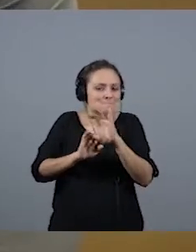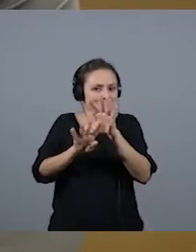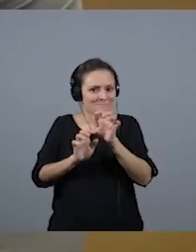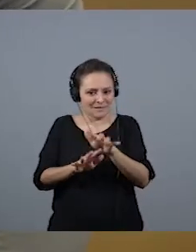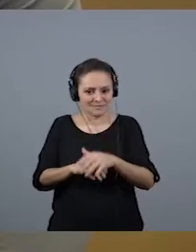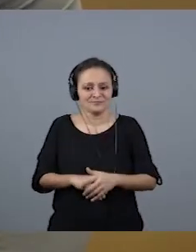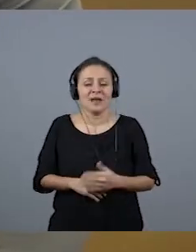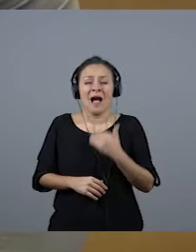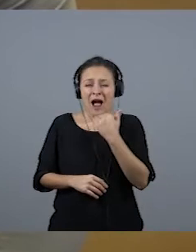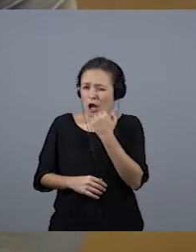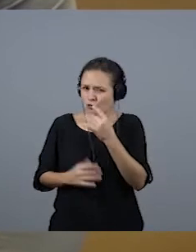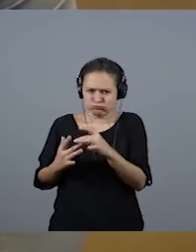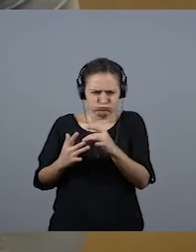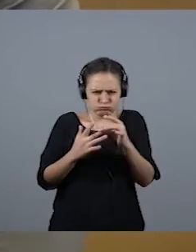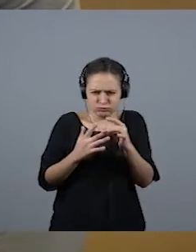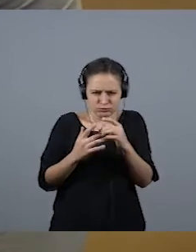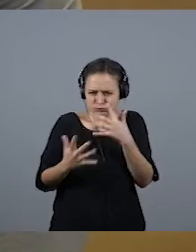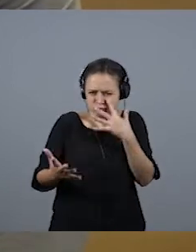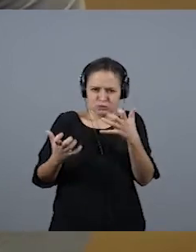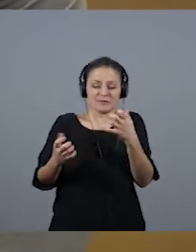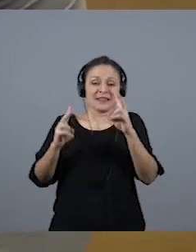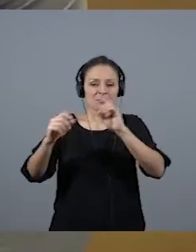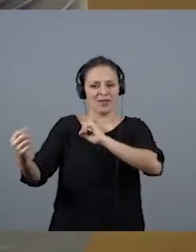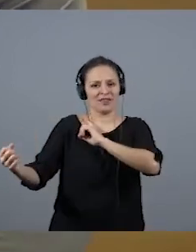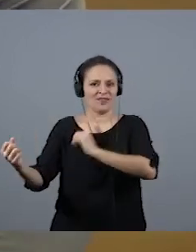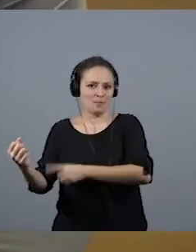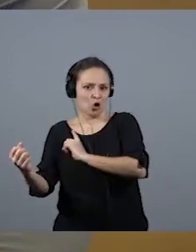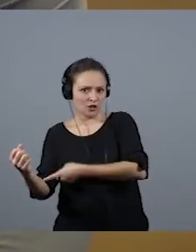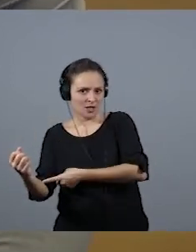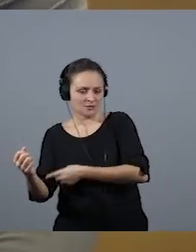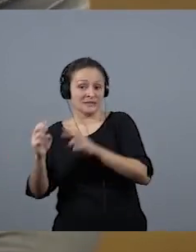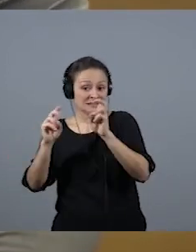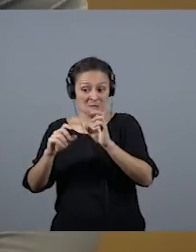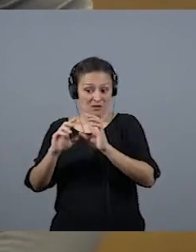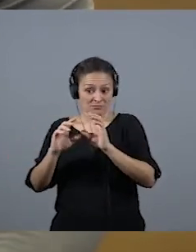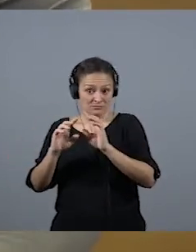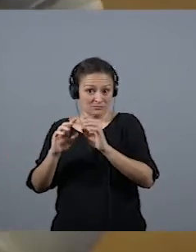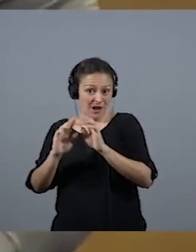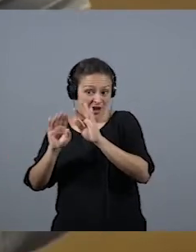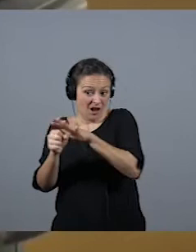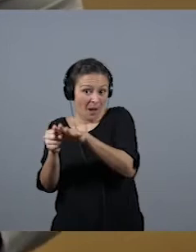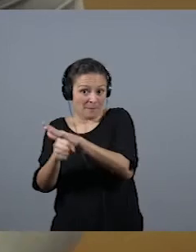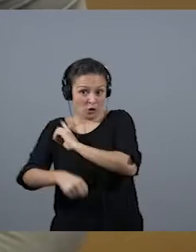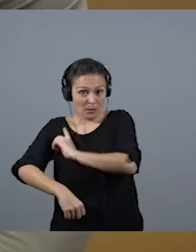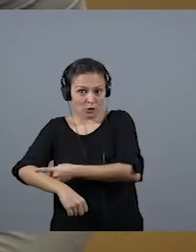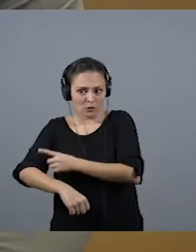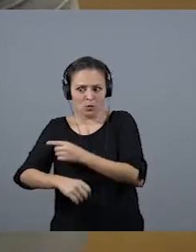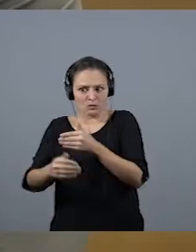de una manera muy peculiar, que es el deporte. En el mundo deportivo se está viendo el cambio